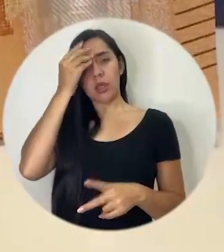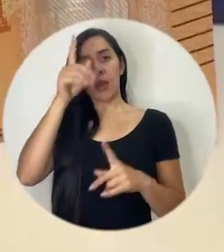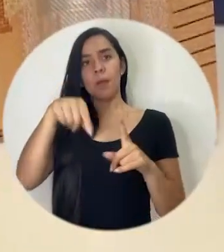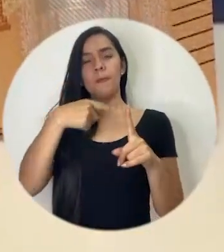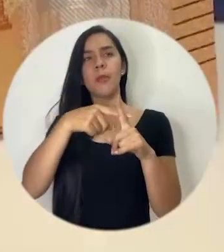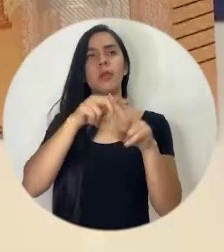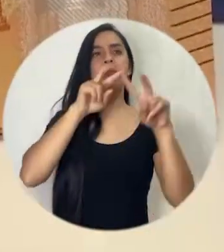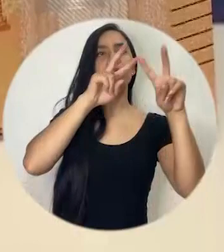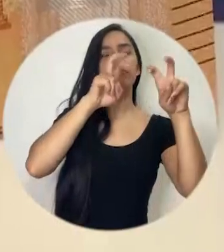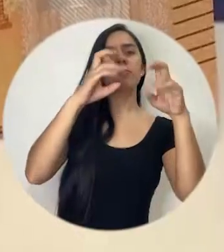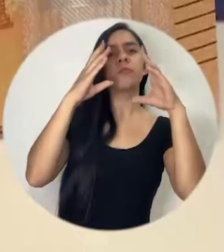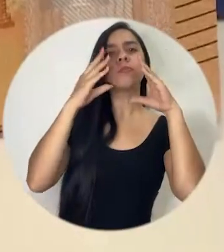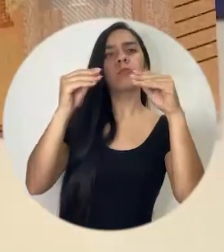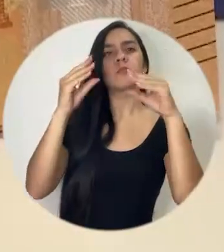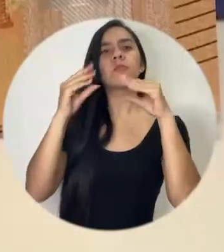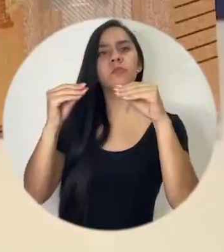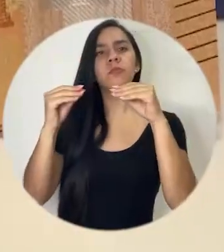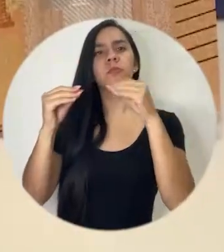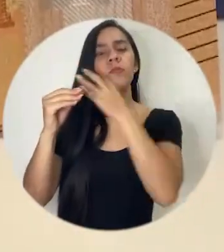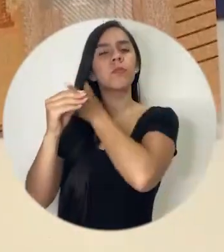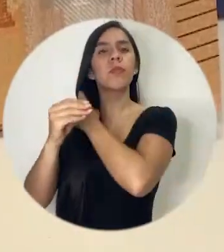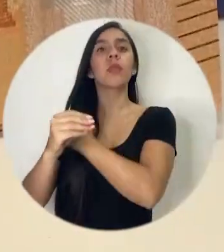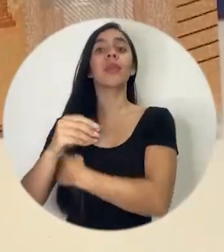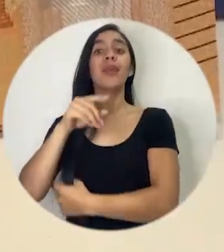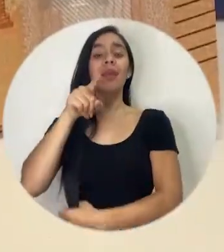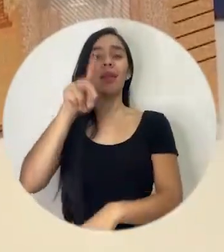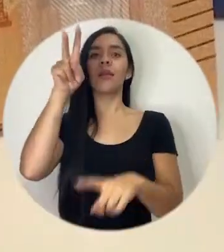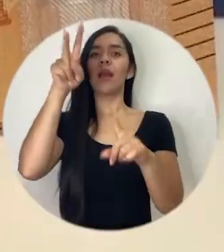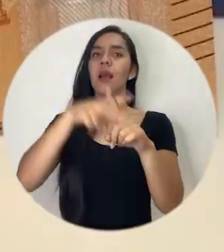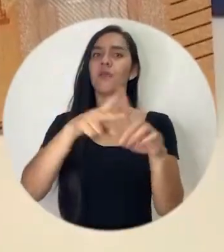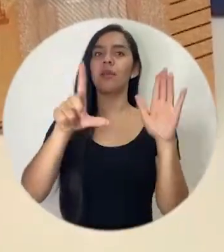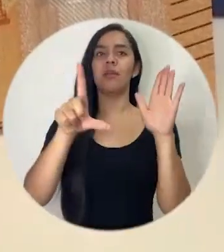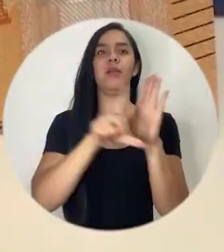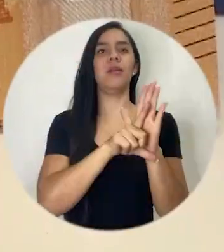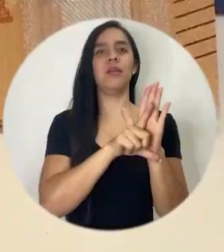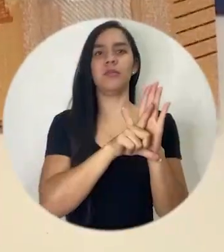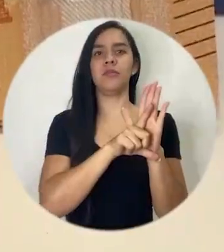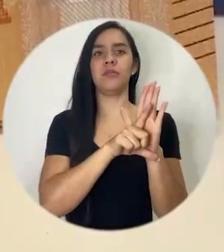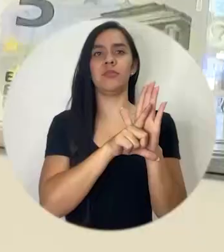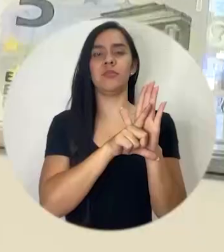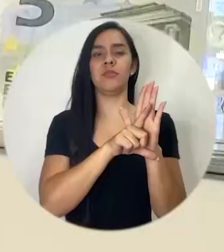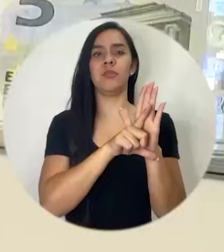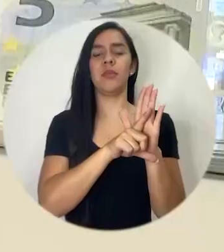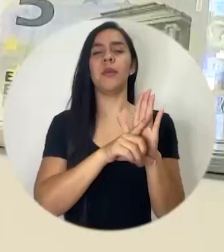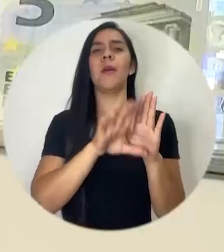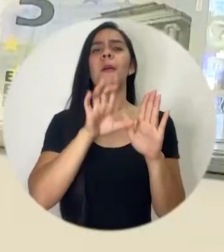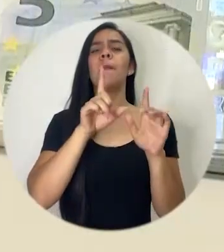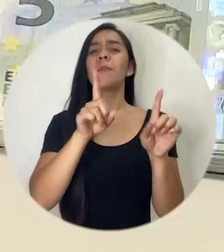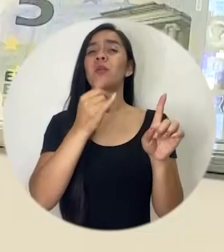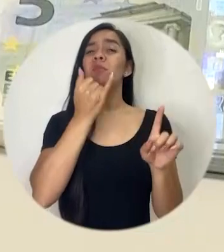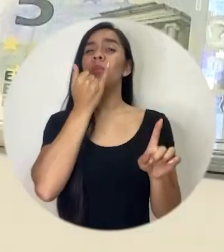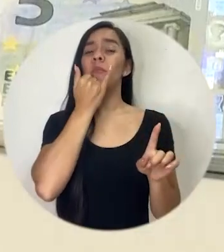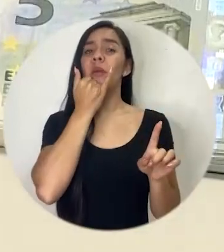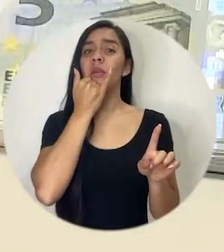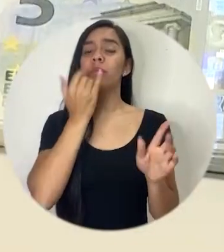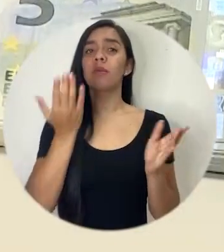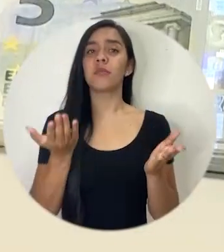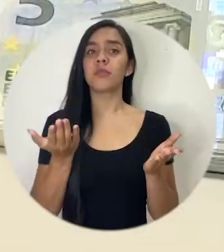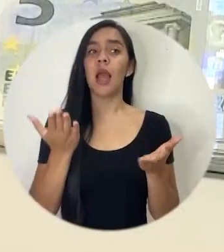tipo de temas y ahí también opera la ley ahí también está clara la tasa lo que pasa es que hay algunos